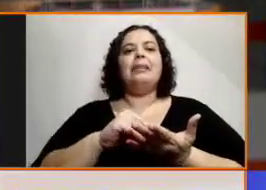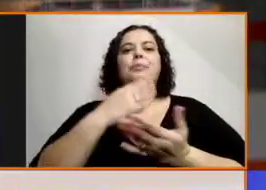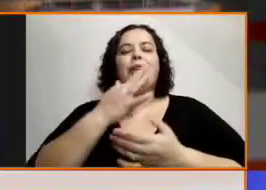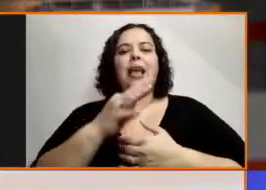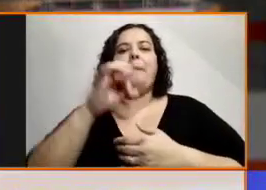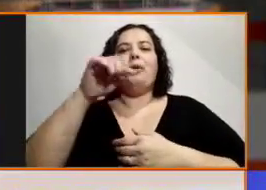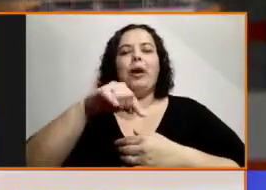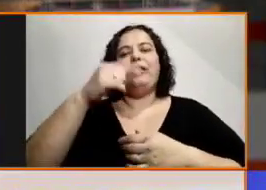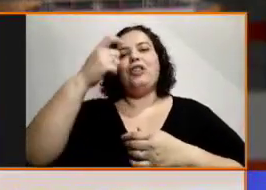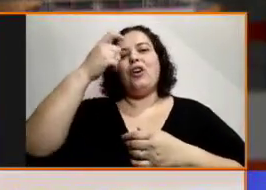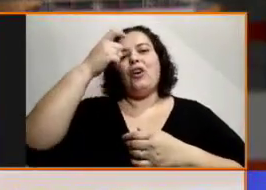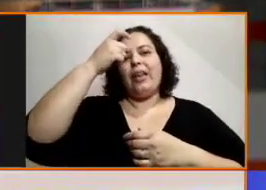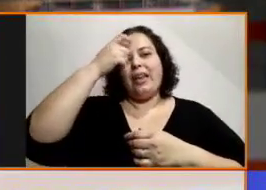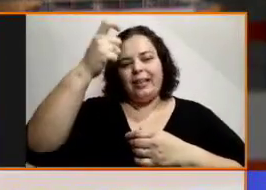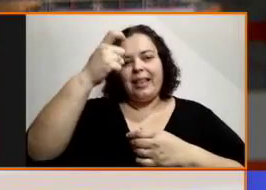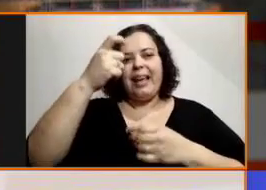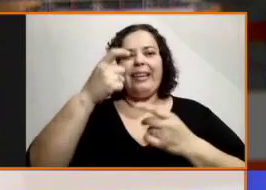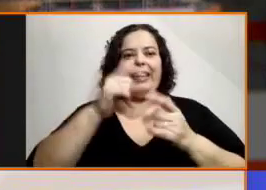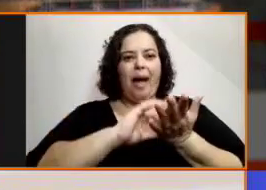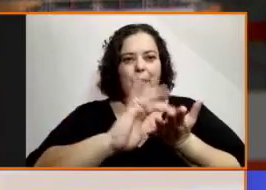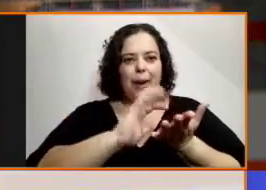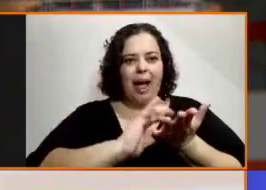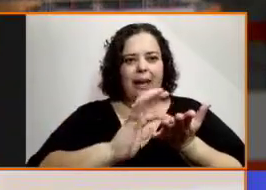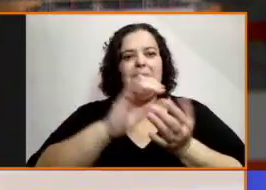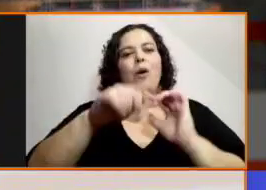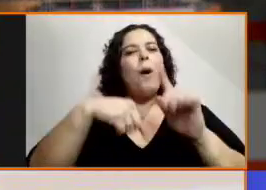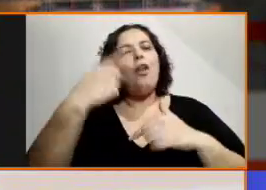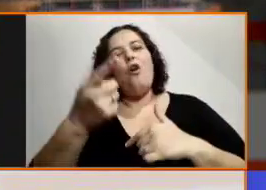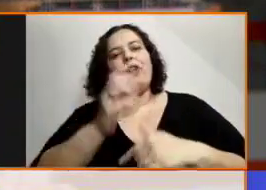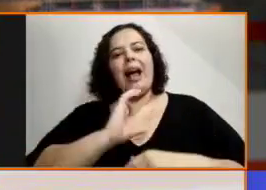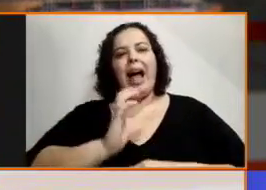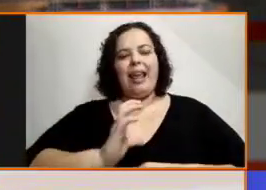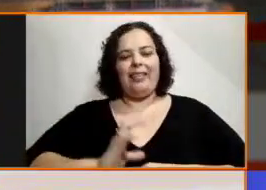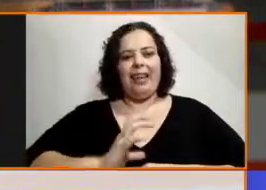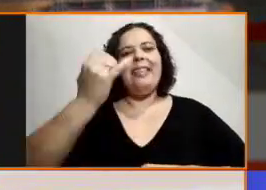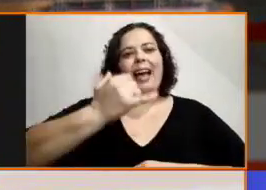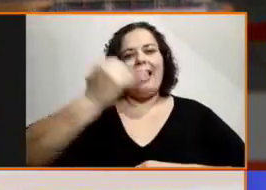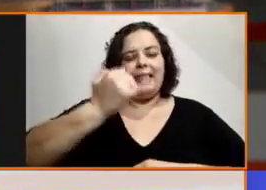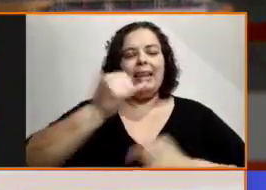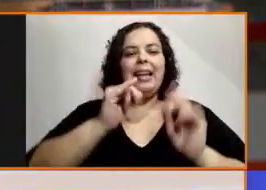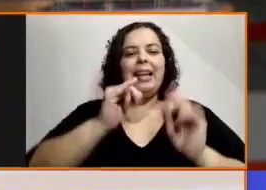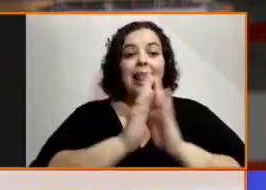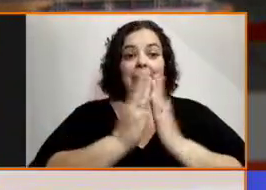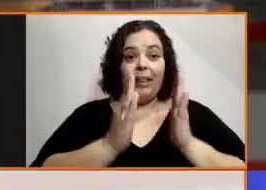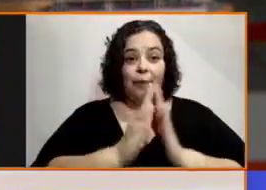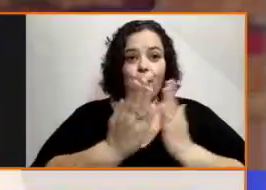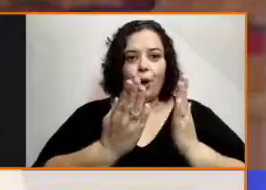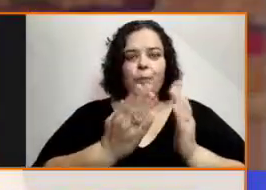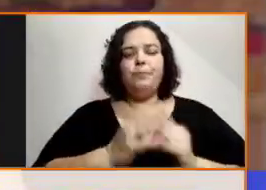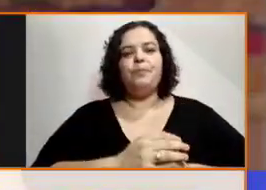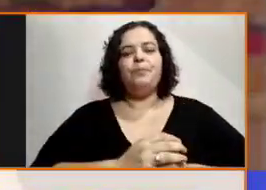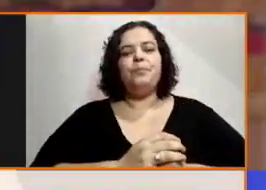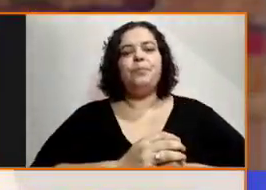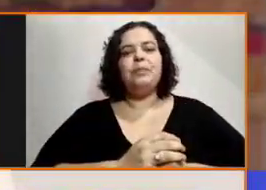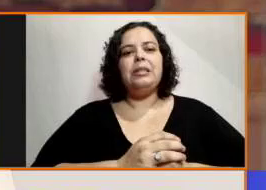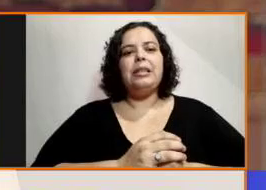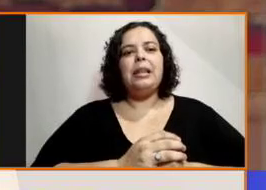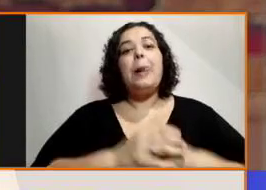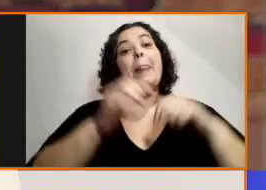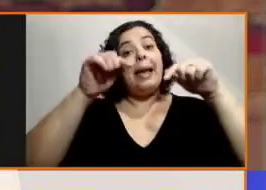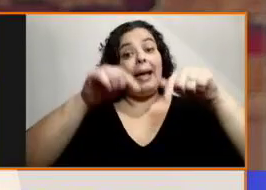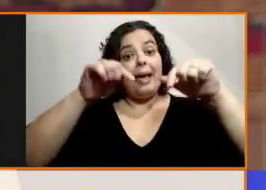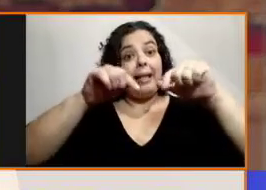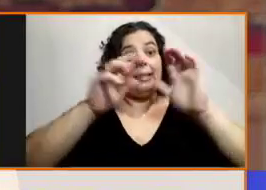características tiene el libro, o estos libros, o los libros en general, que los pueden hacer más accesibles? Este libro, en